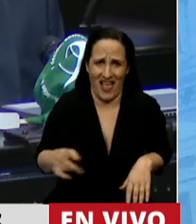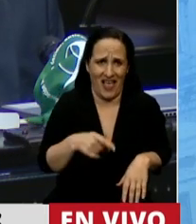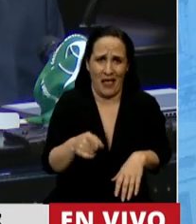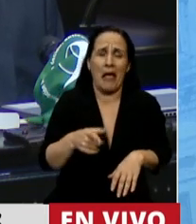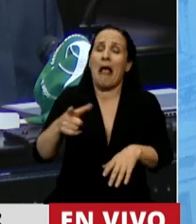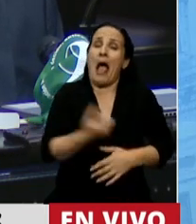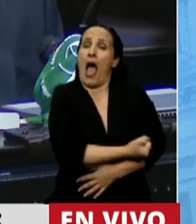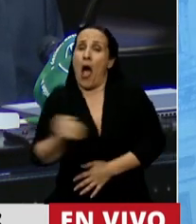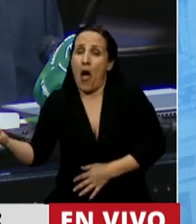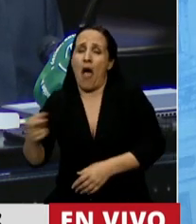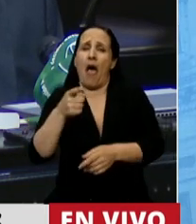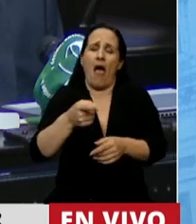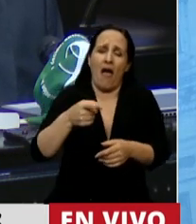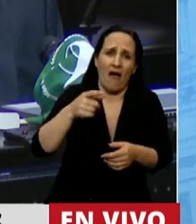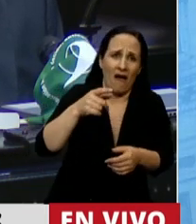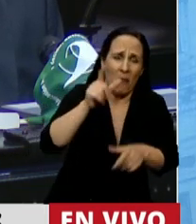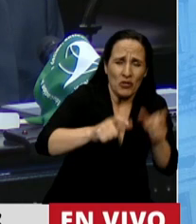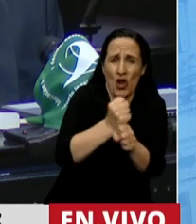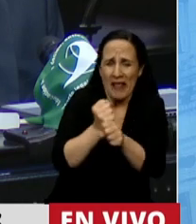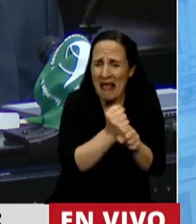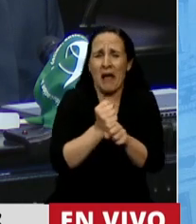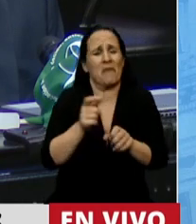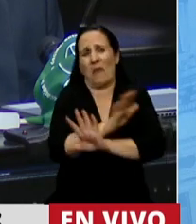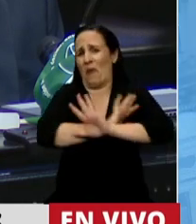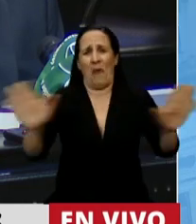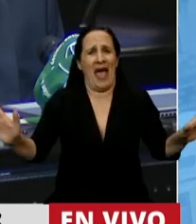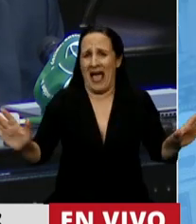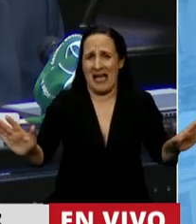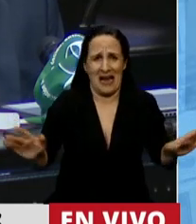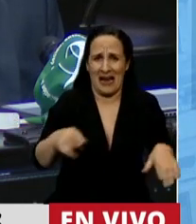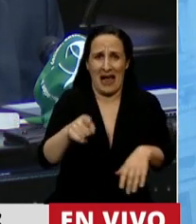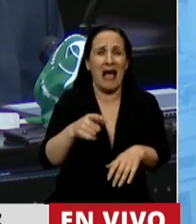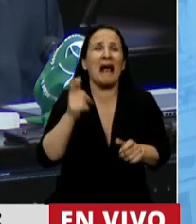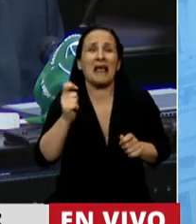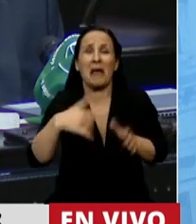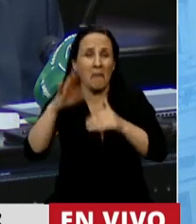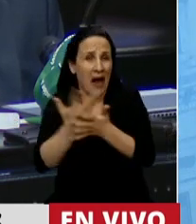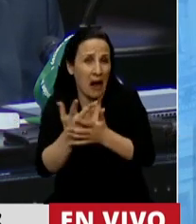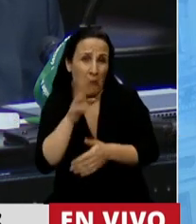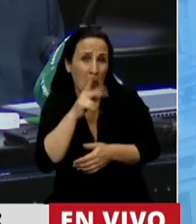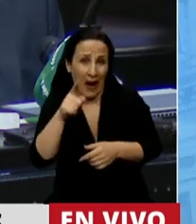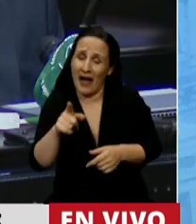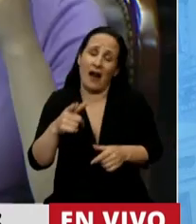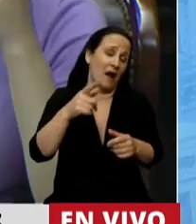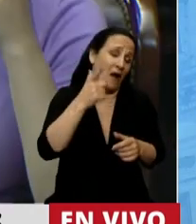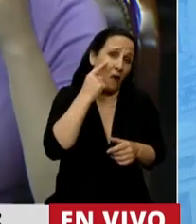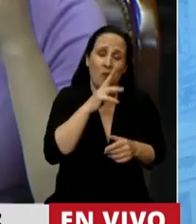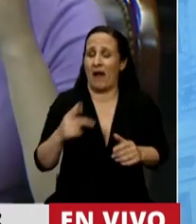en particular. Las primeras despedidas, las primeras precarizadas, igual salario, igual trabajo para las mujeres